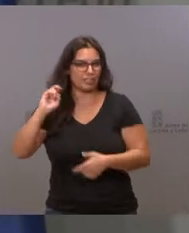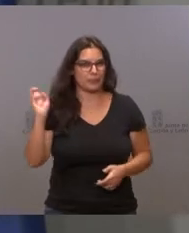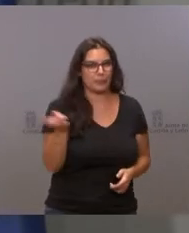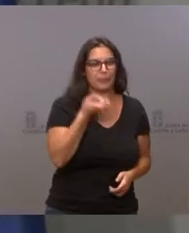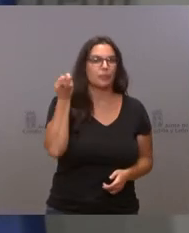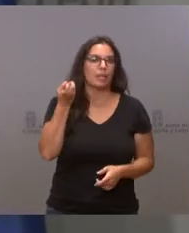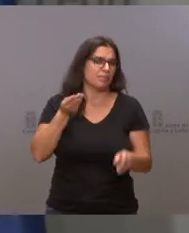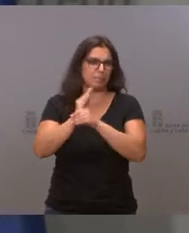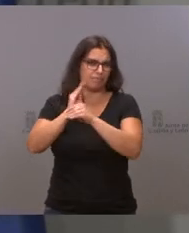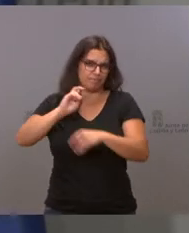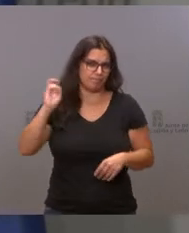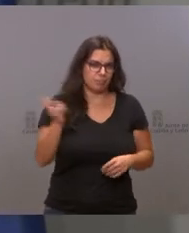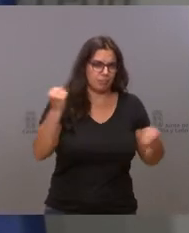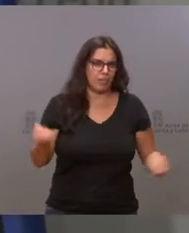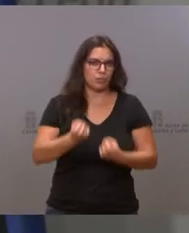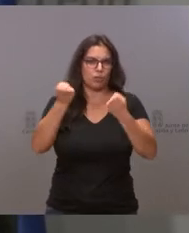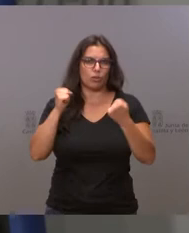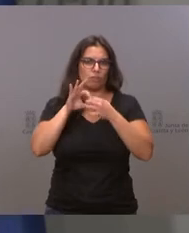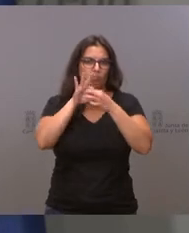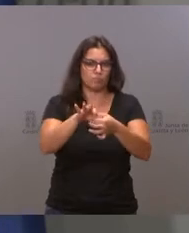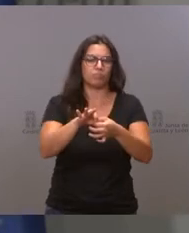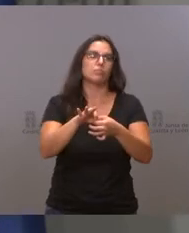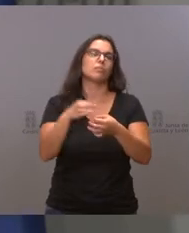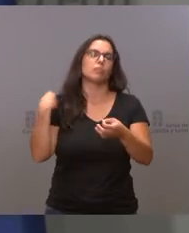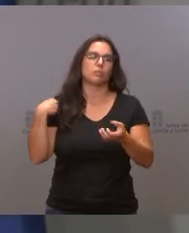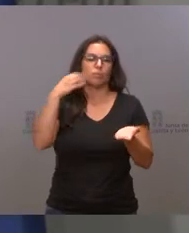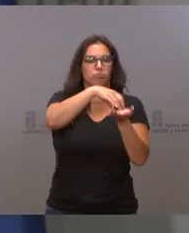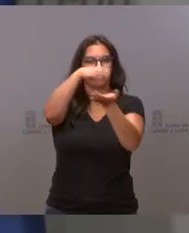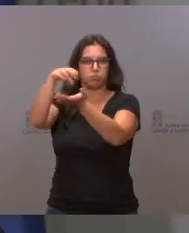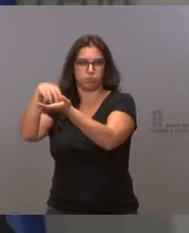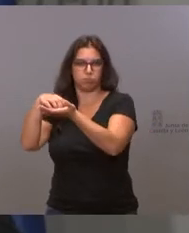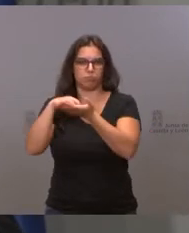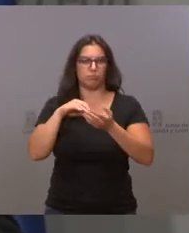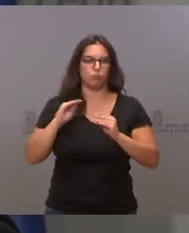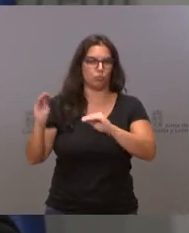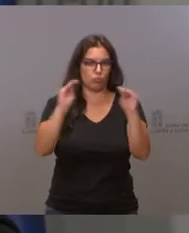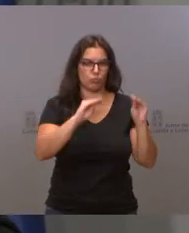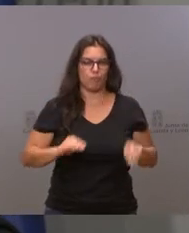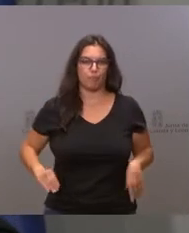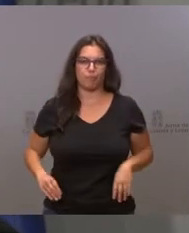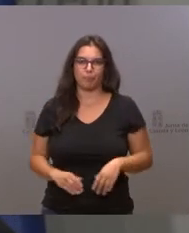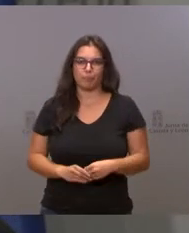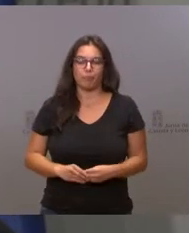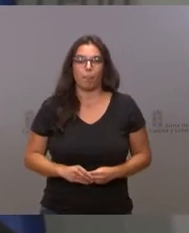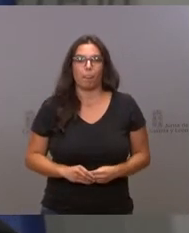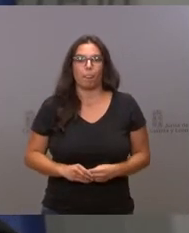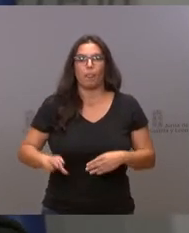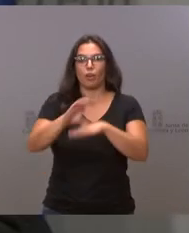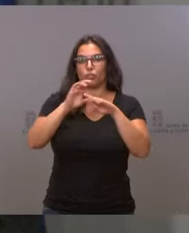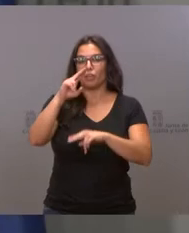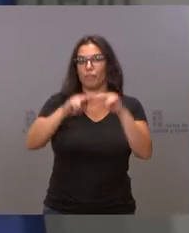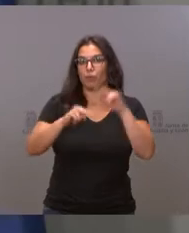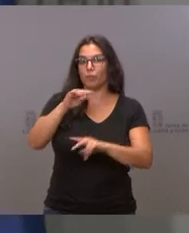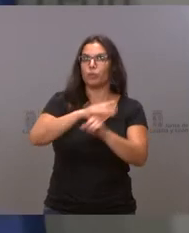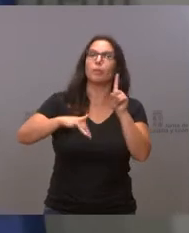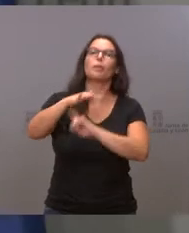inversiones y actuaciones en estos enclaves logísticos. La Consejería de Fomento y Medio Ambiente